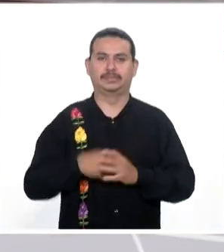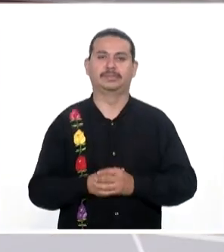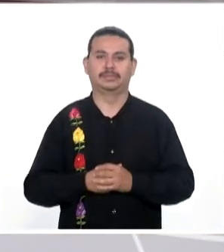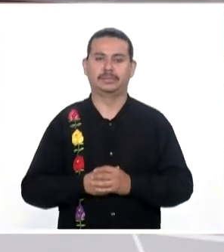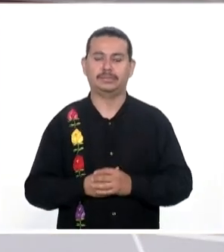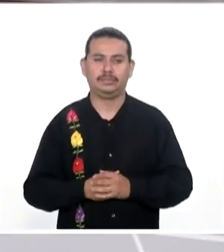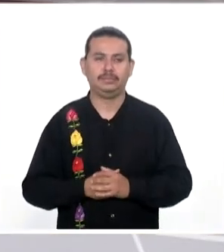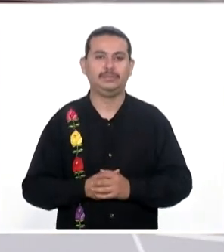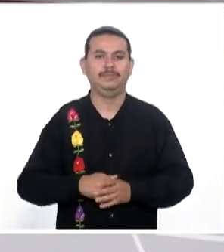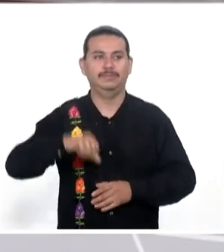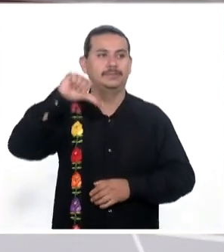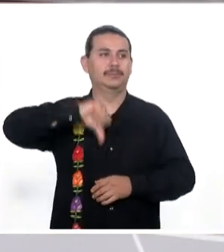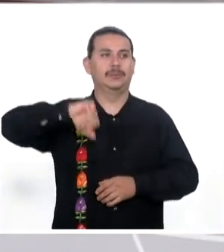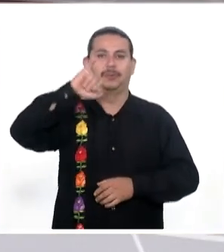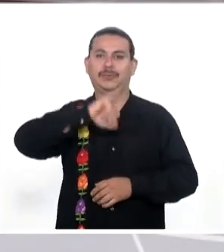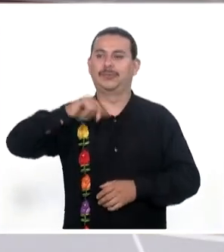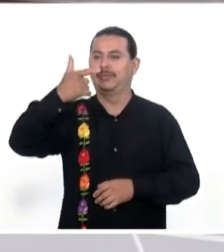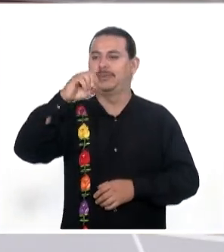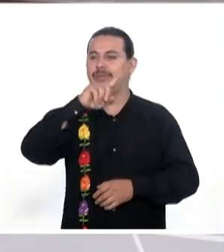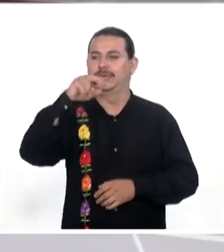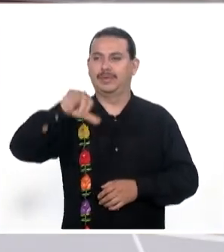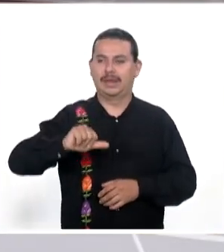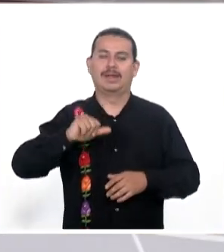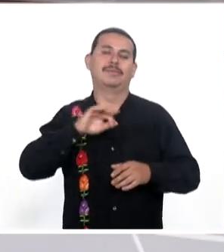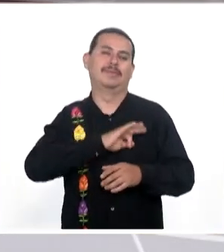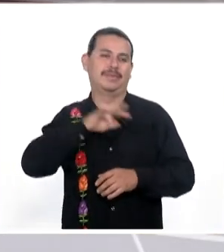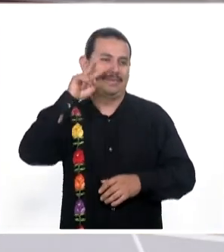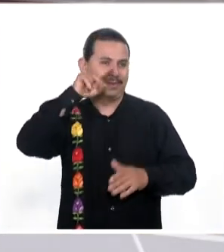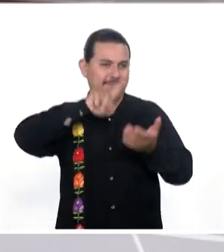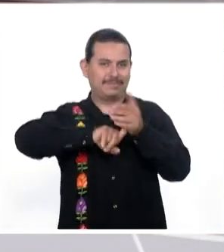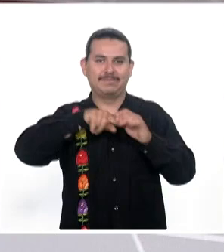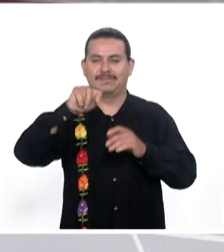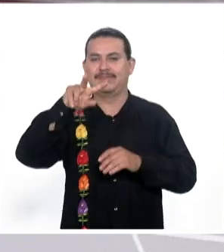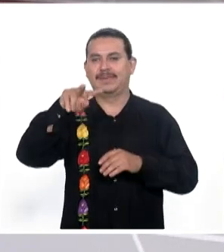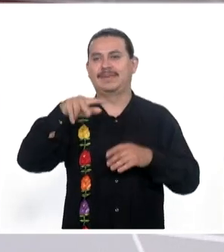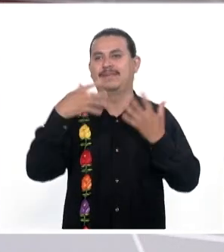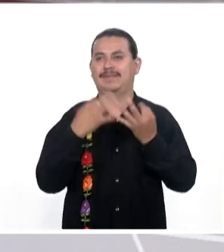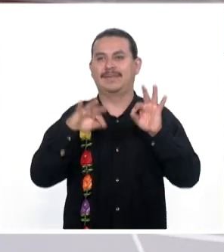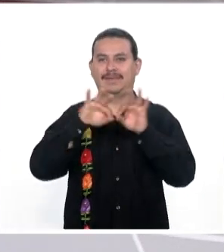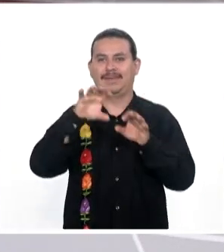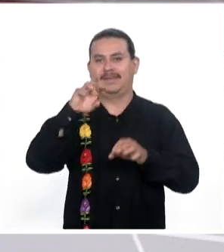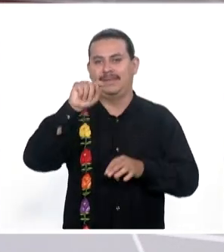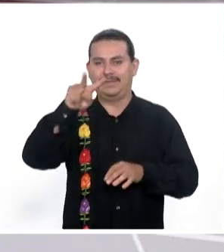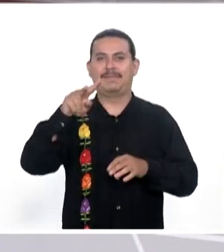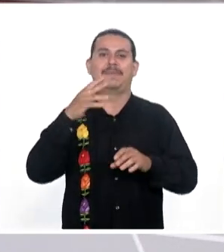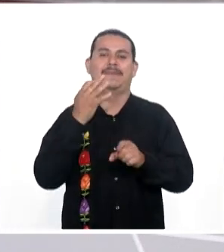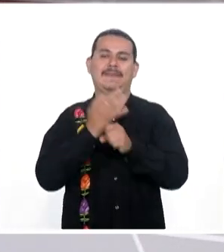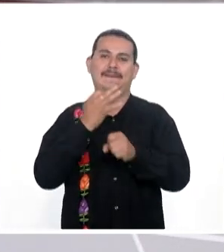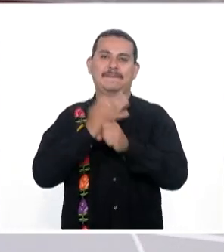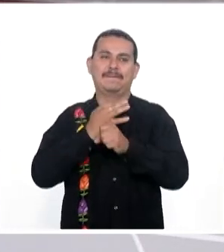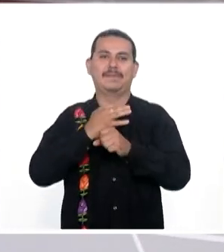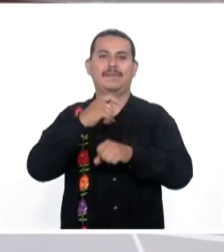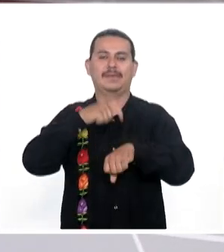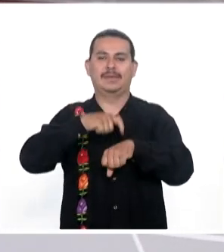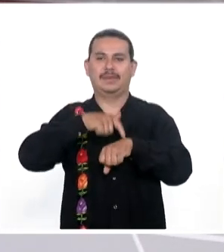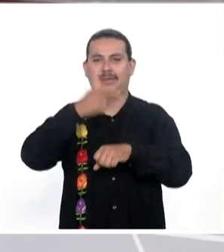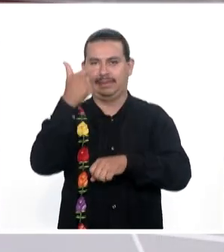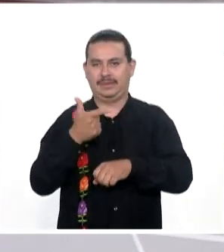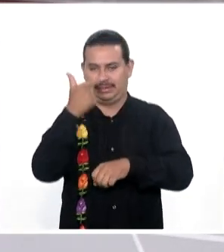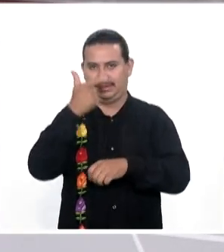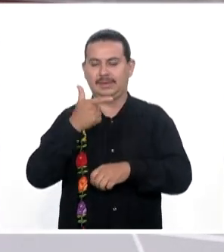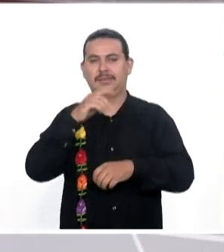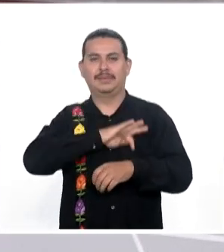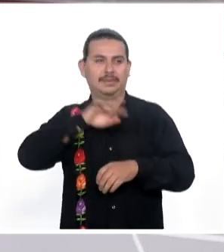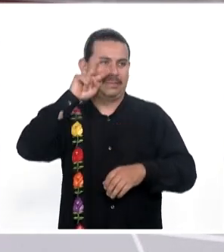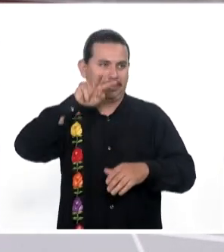Recuerde que hoy es jueves de Gozona y puedes sintonizar la señal de Corte B a partir de las 19 horas.